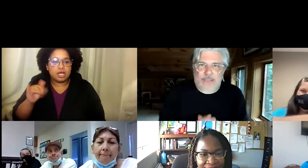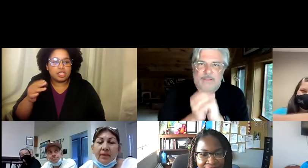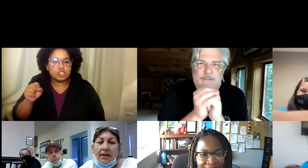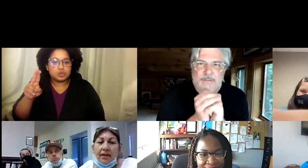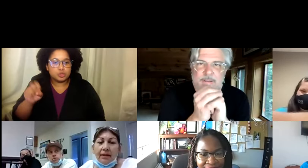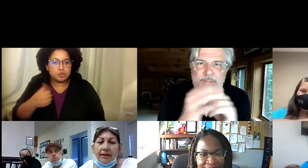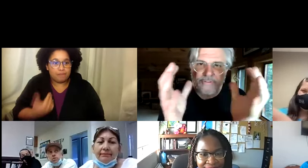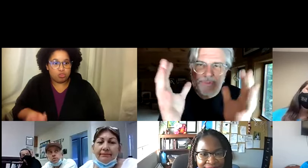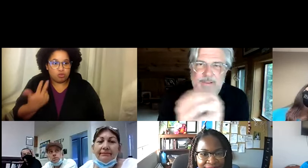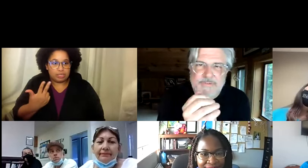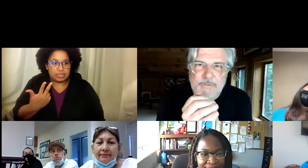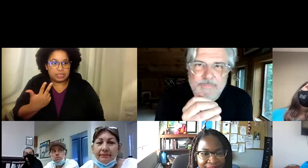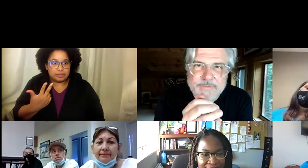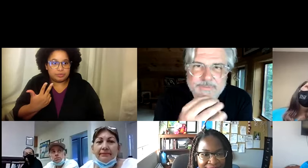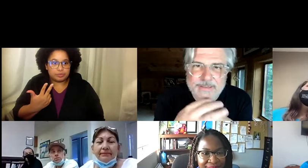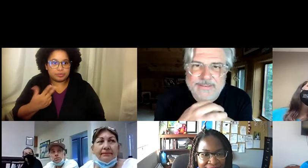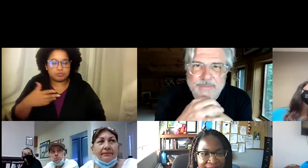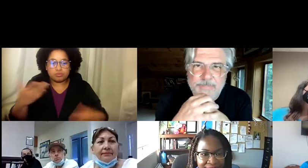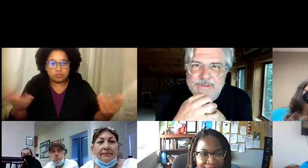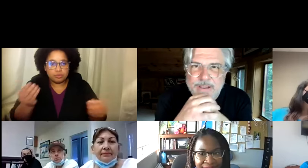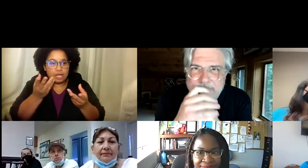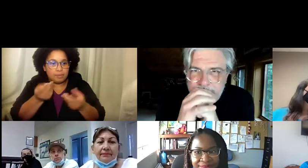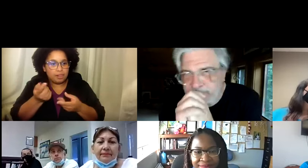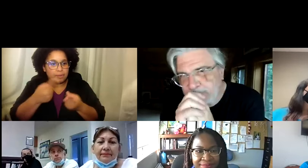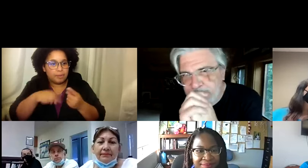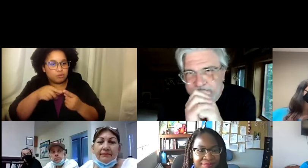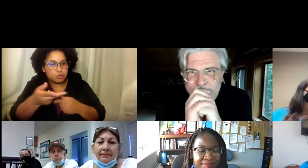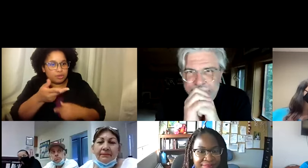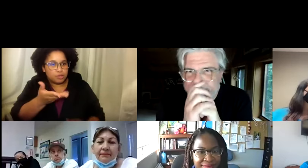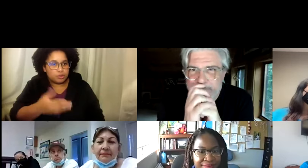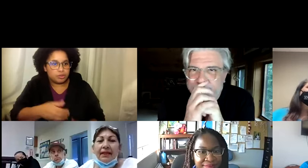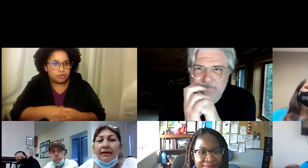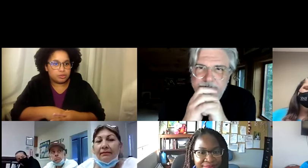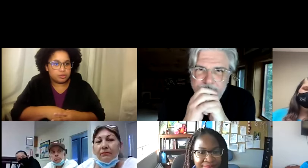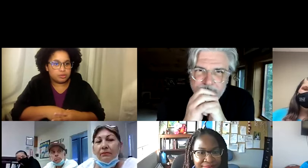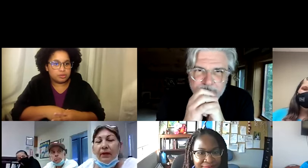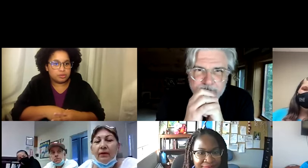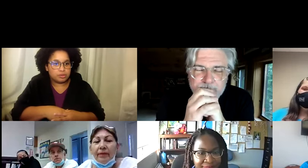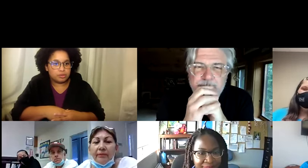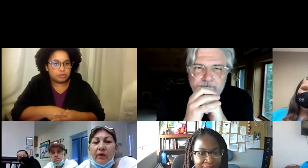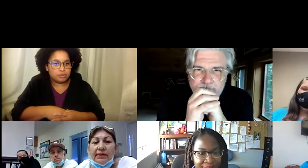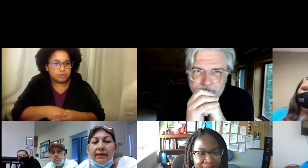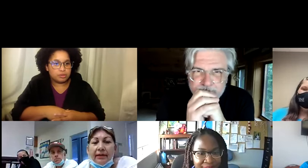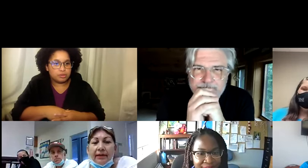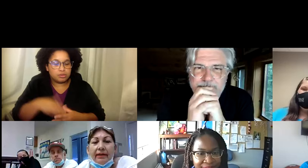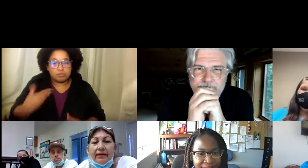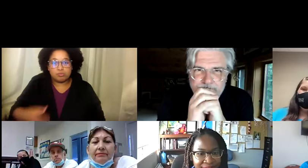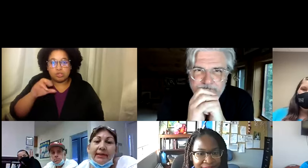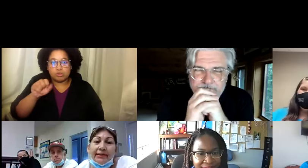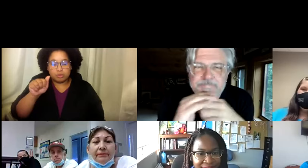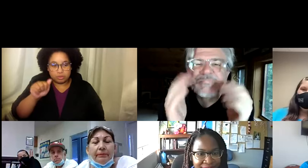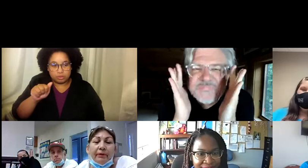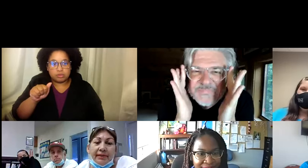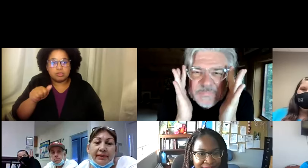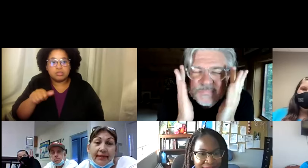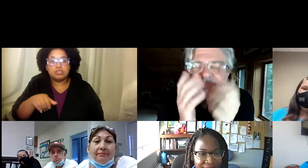un poquito de ustedes. Ahí están tres presentes juntos y cuéntanos un poquito de ustedes. Bueno, yo soy